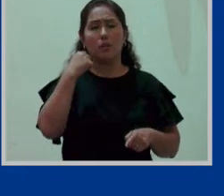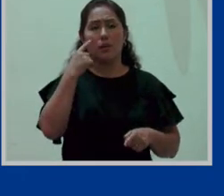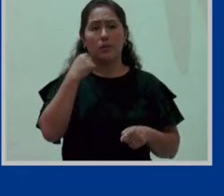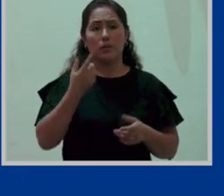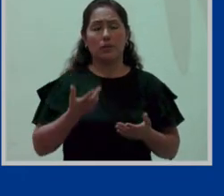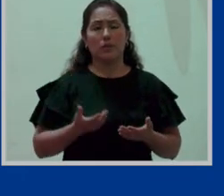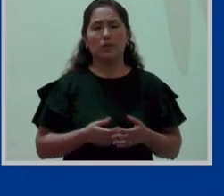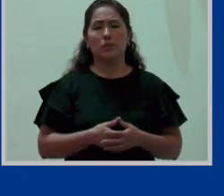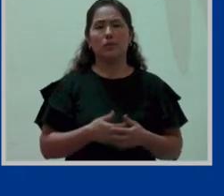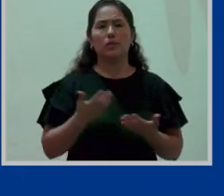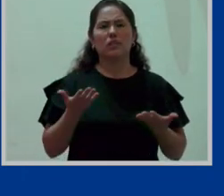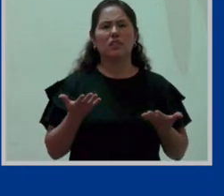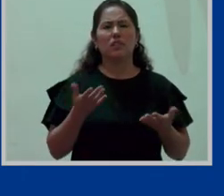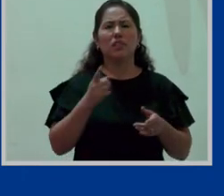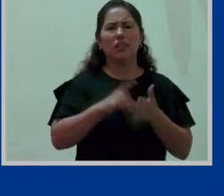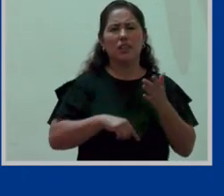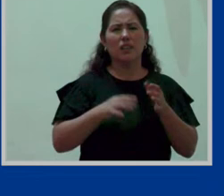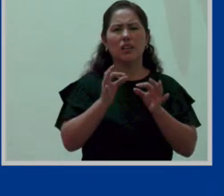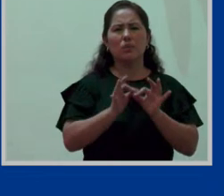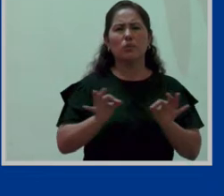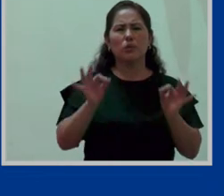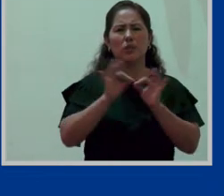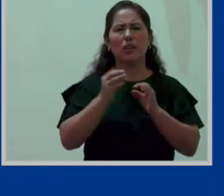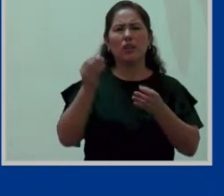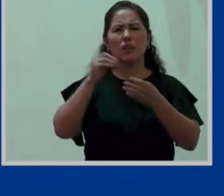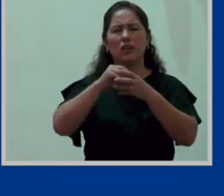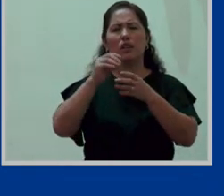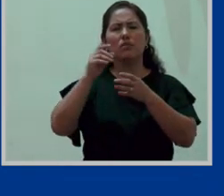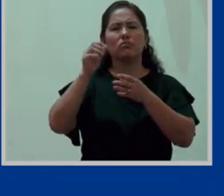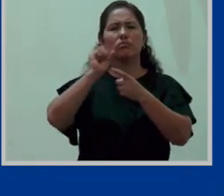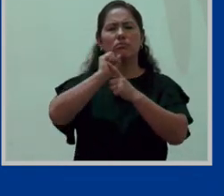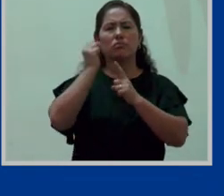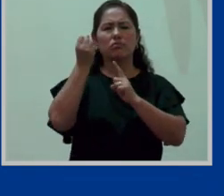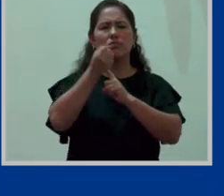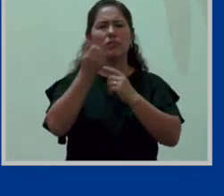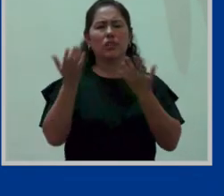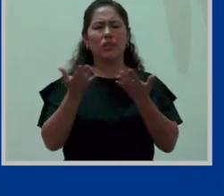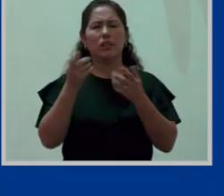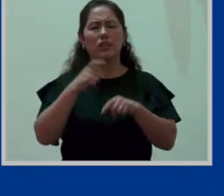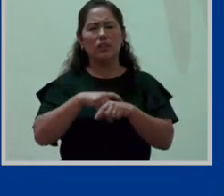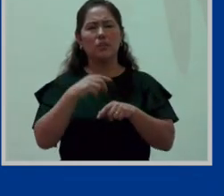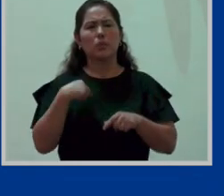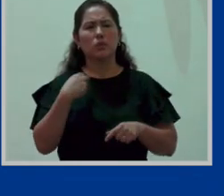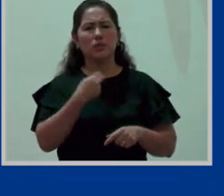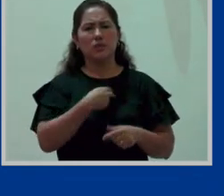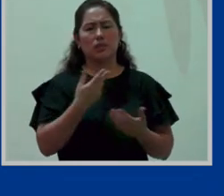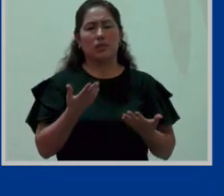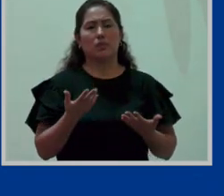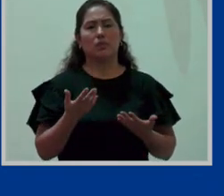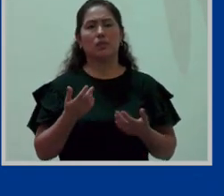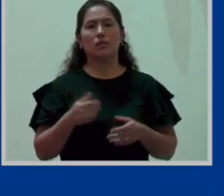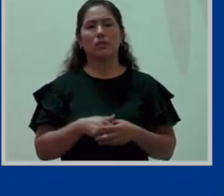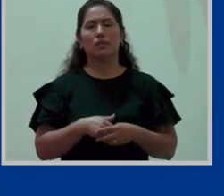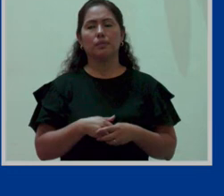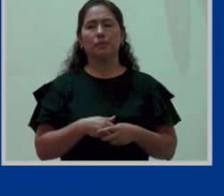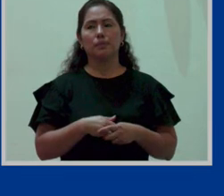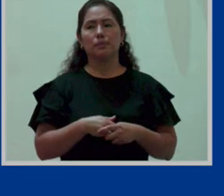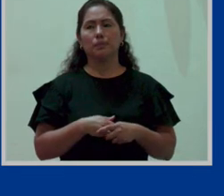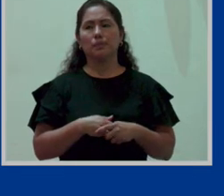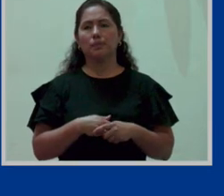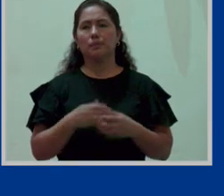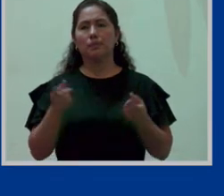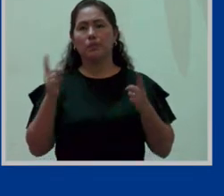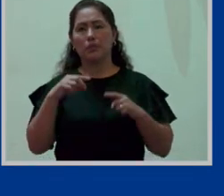¿Qué importante es en sociedades latinoamericanas como las nuestras en donde nosotros los varones tengamos